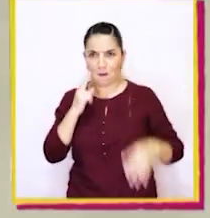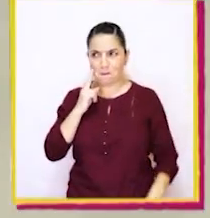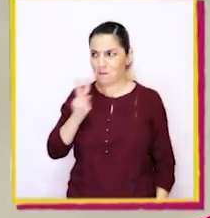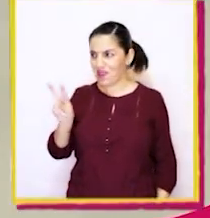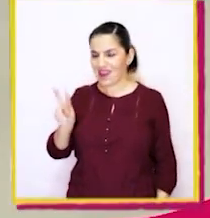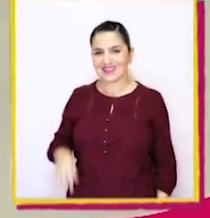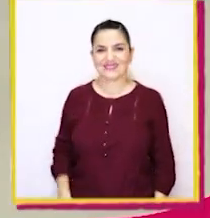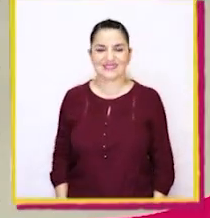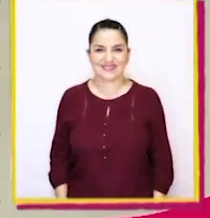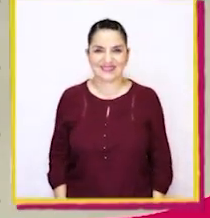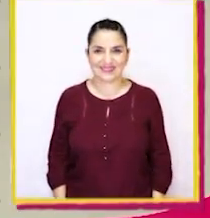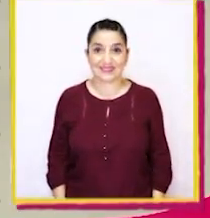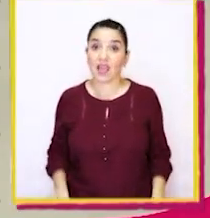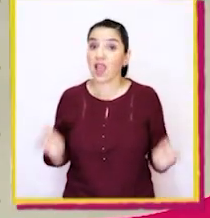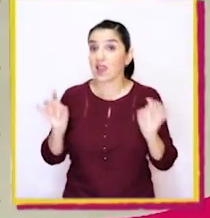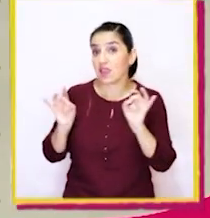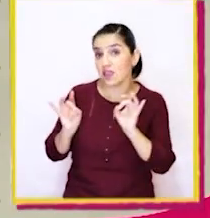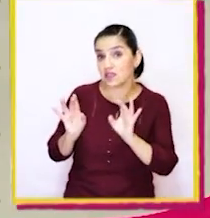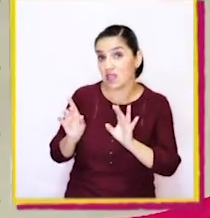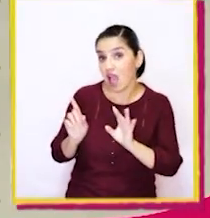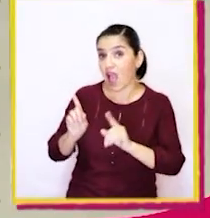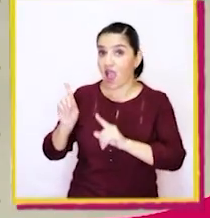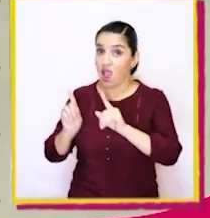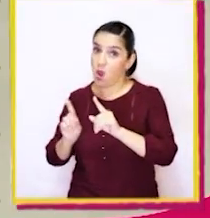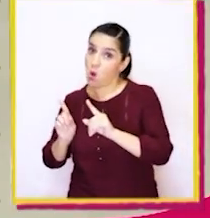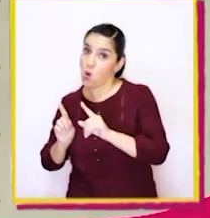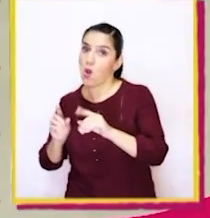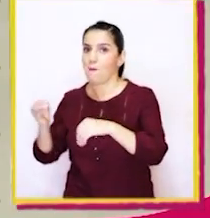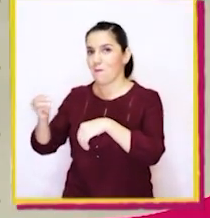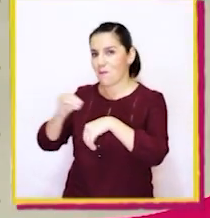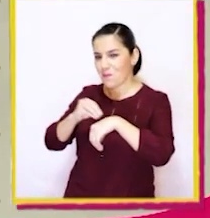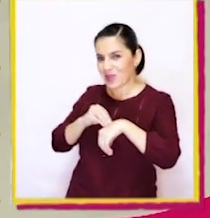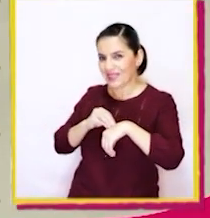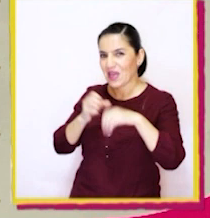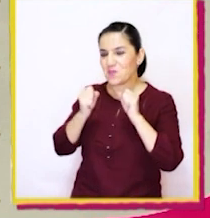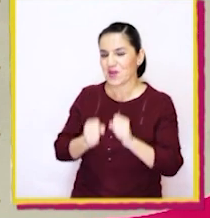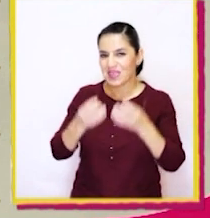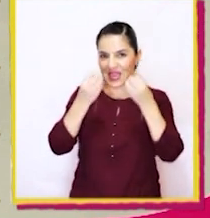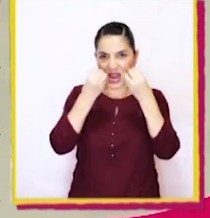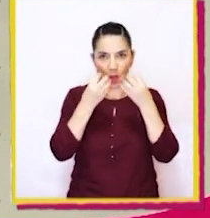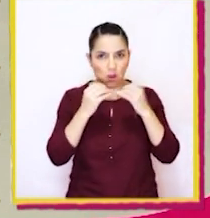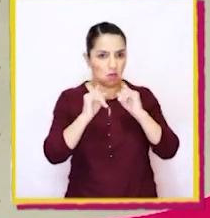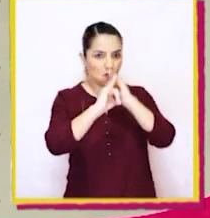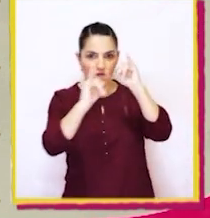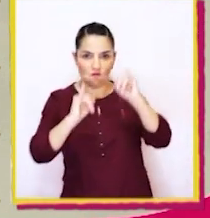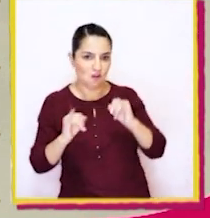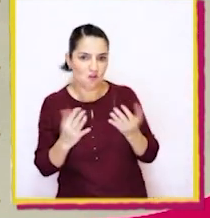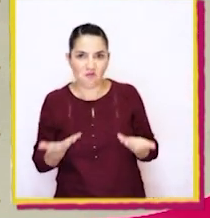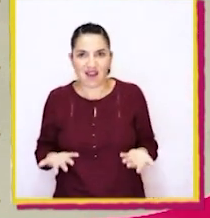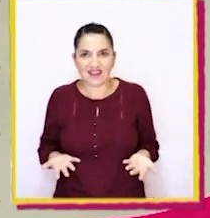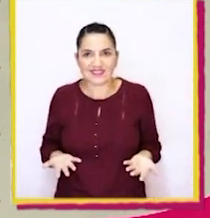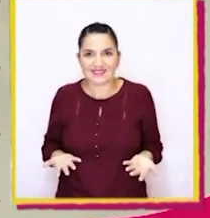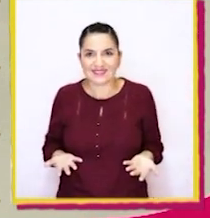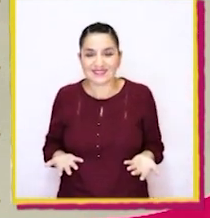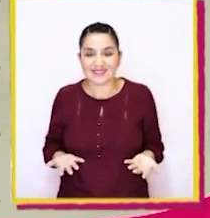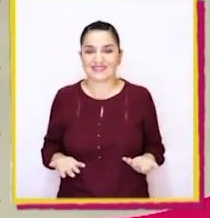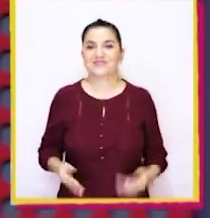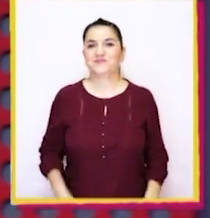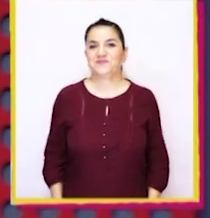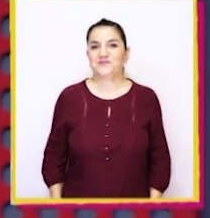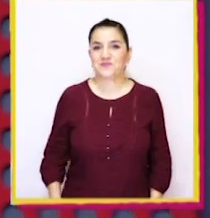Miren su pantalla. Quizás era una pista para poder aprender las figuras geométricas.